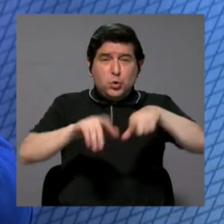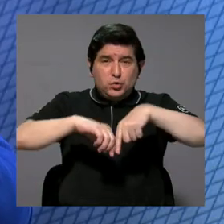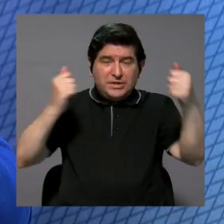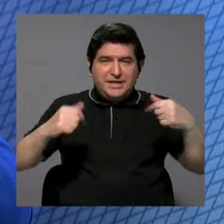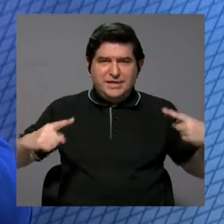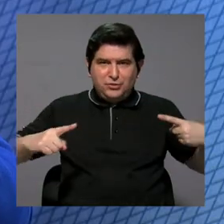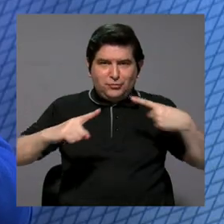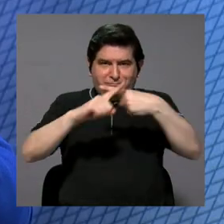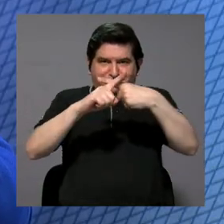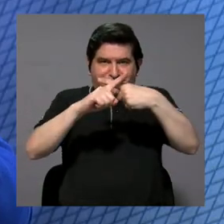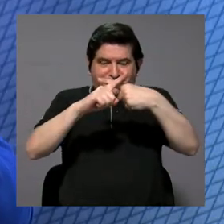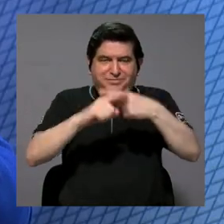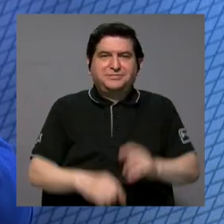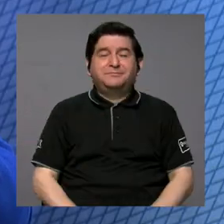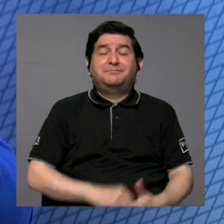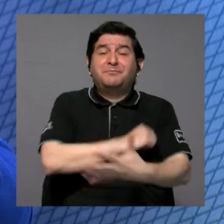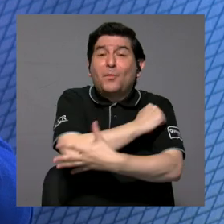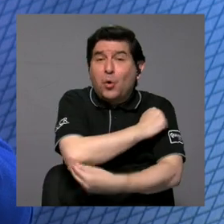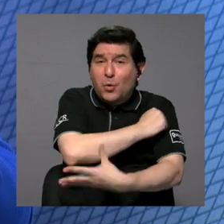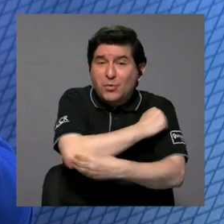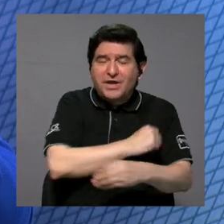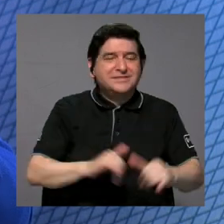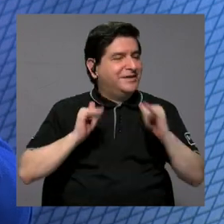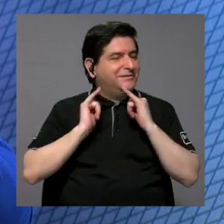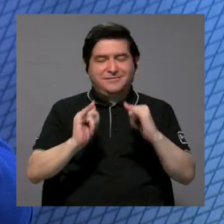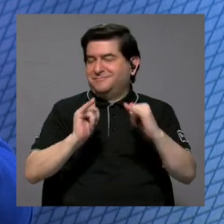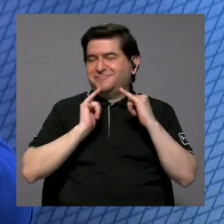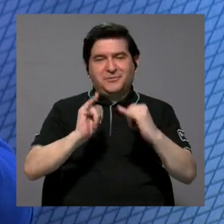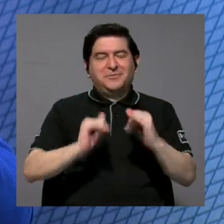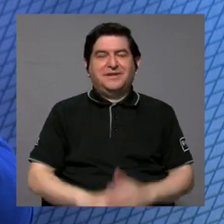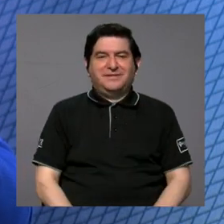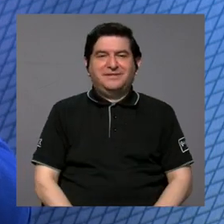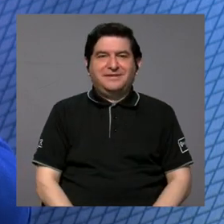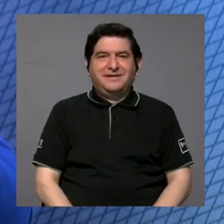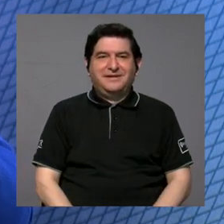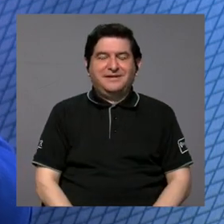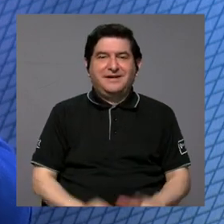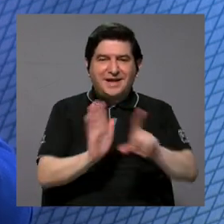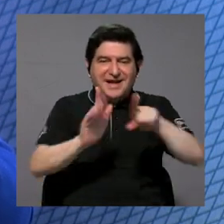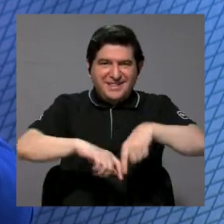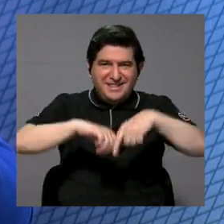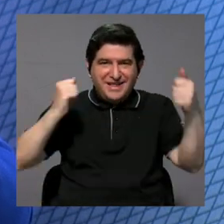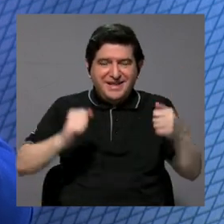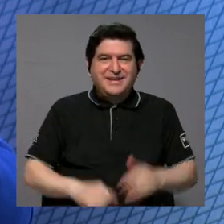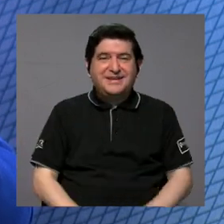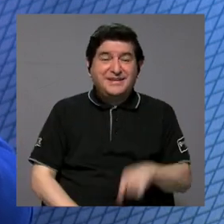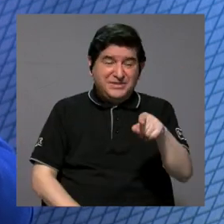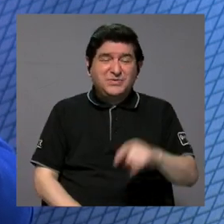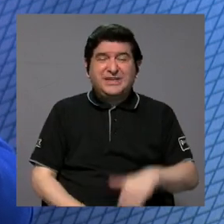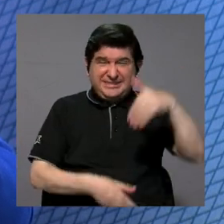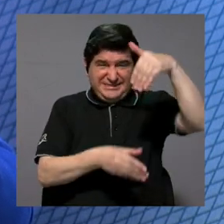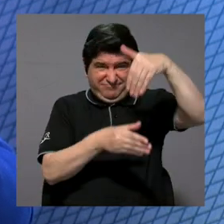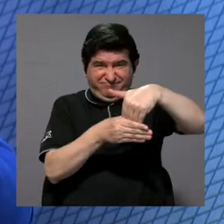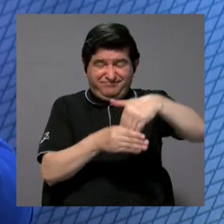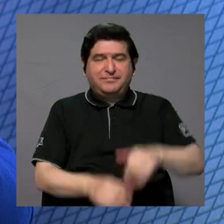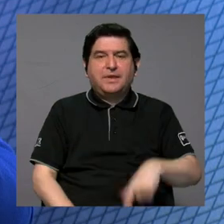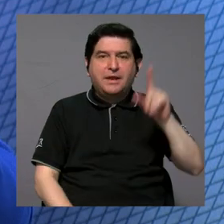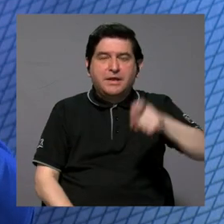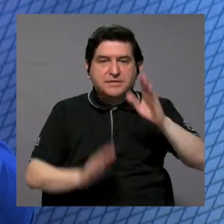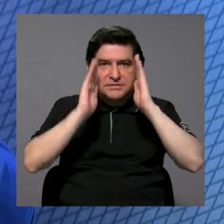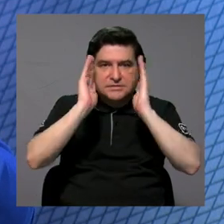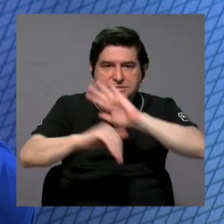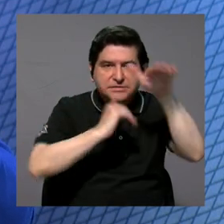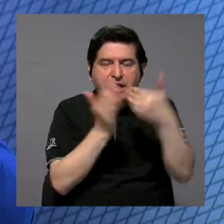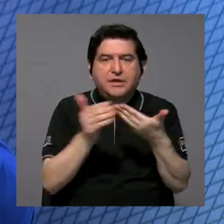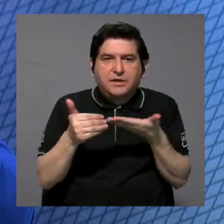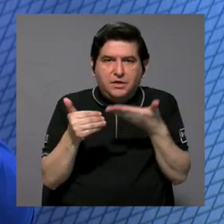está cruzado por la pobreza y la desigualdad, ¿verdad? Realmente es un delito que es claramente afinado ahí. Entonces tenemos que tomar en cuenta